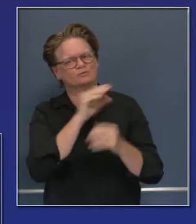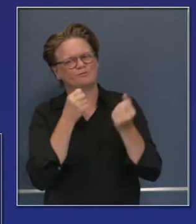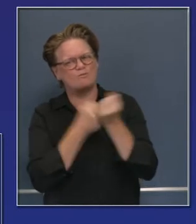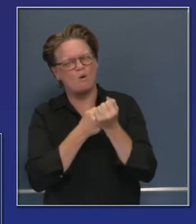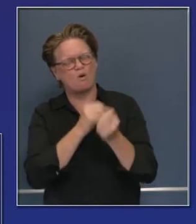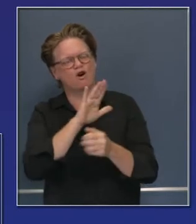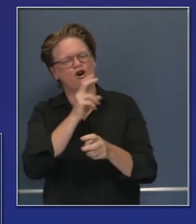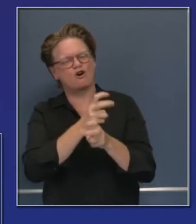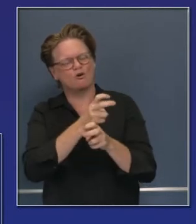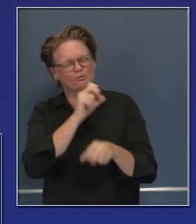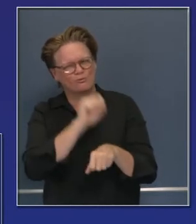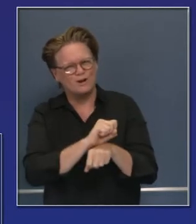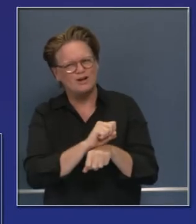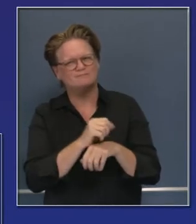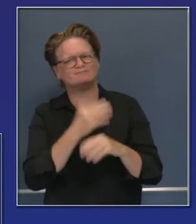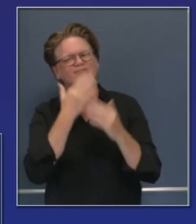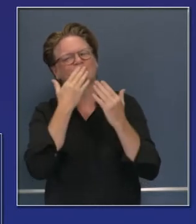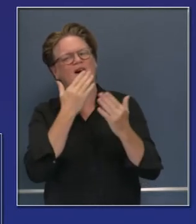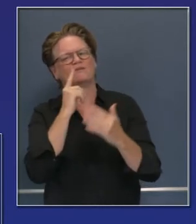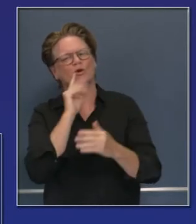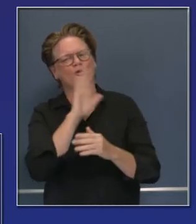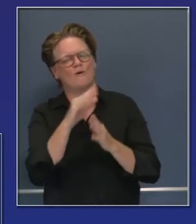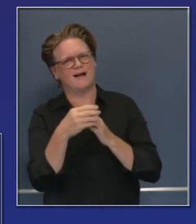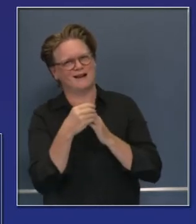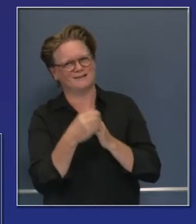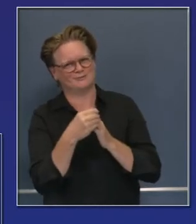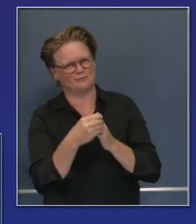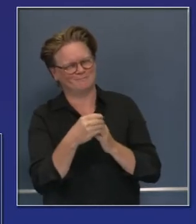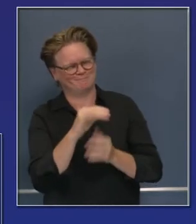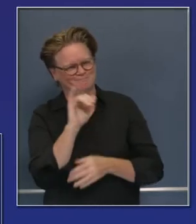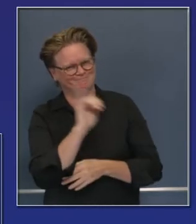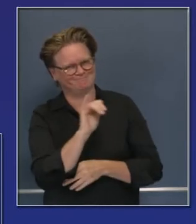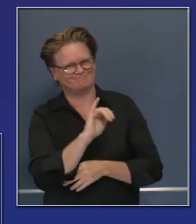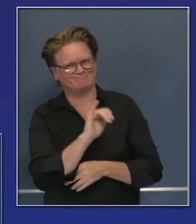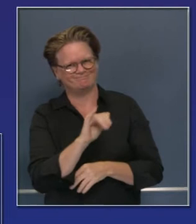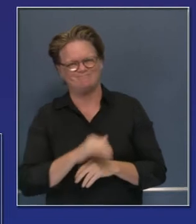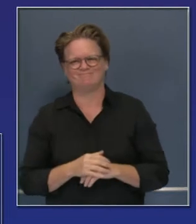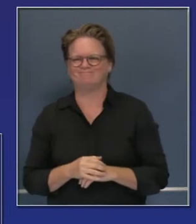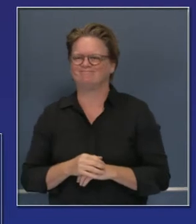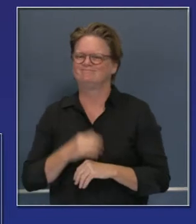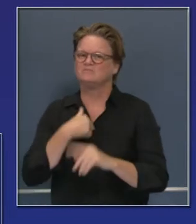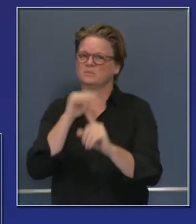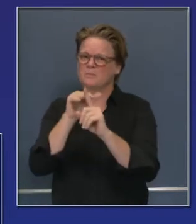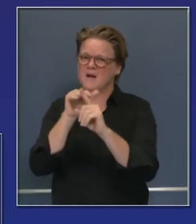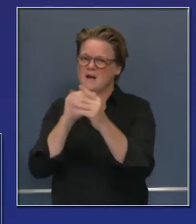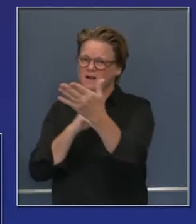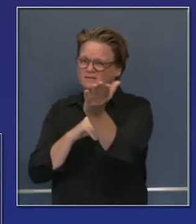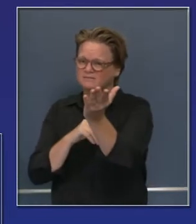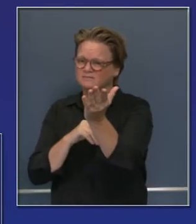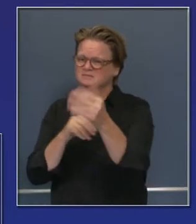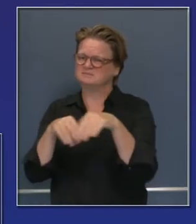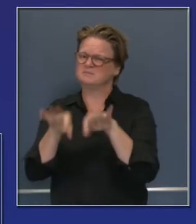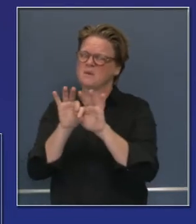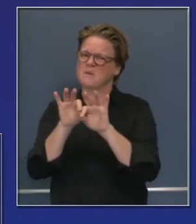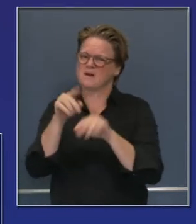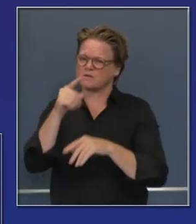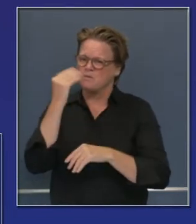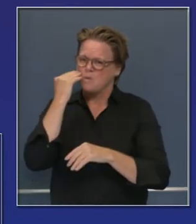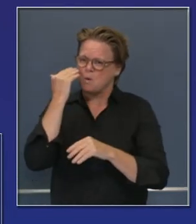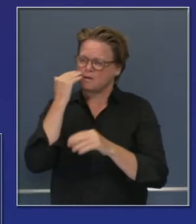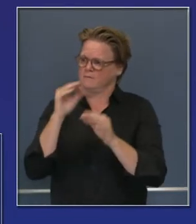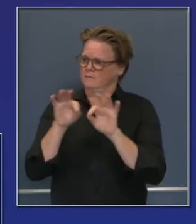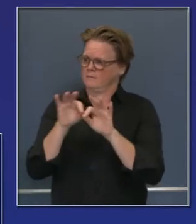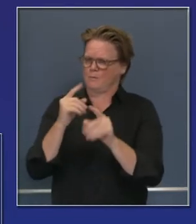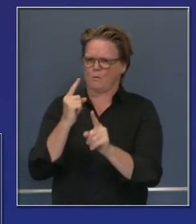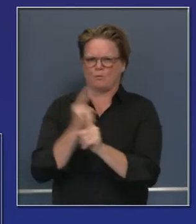y por su liderazgo en este espacio. También recuerdo a la gente lo esencial donde sea que